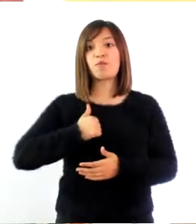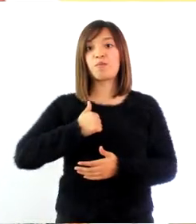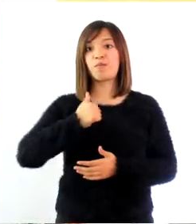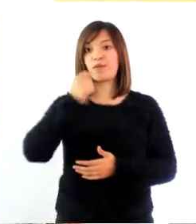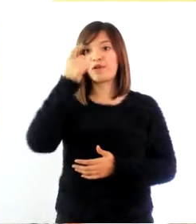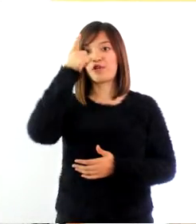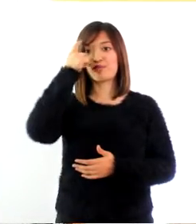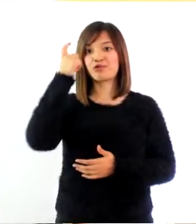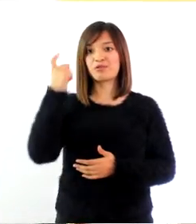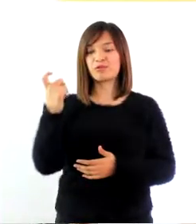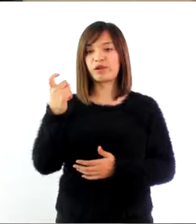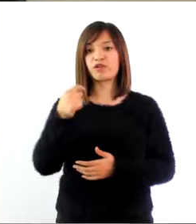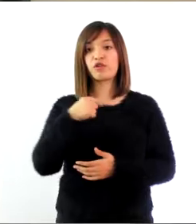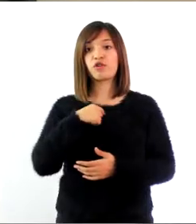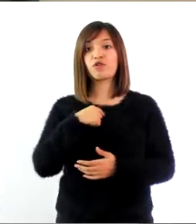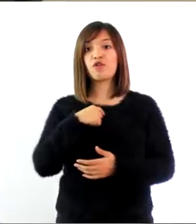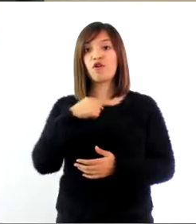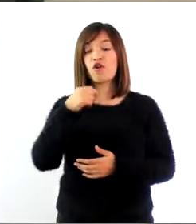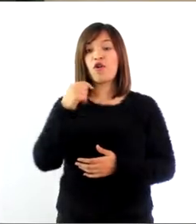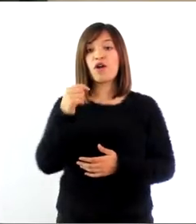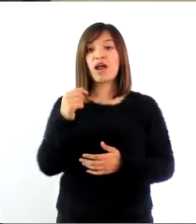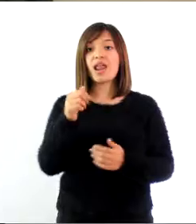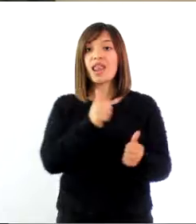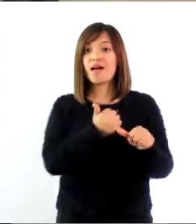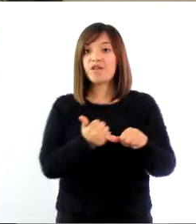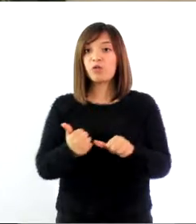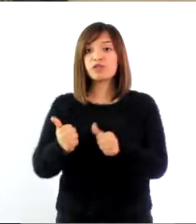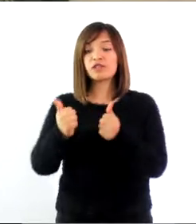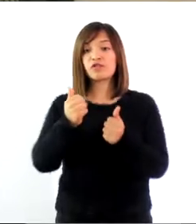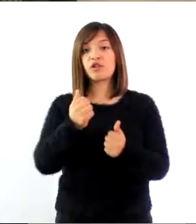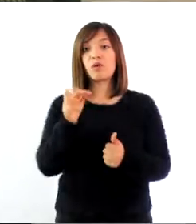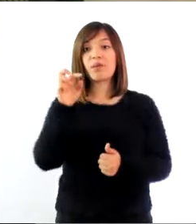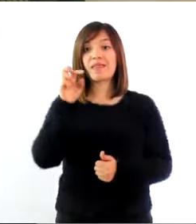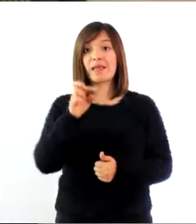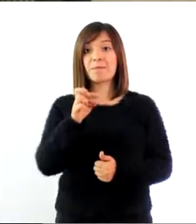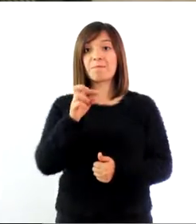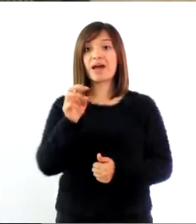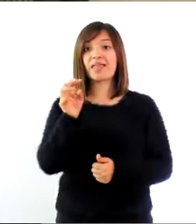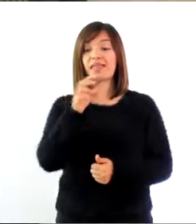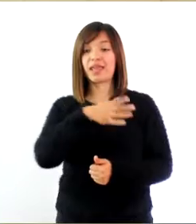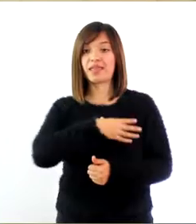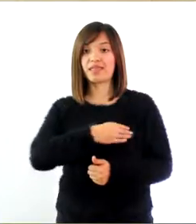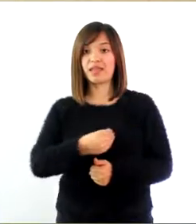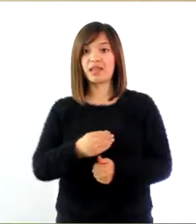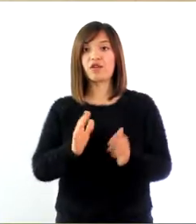bautizo en el nombre del Padre, del Hijo y del Espíritu Santo. Amén.